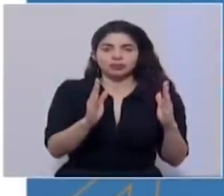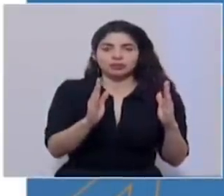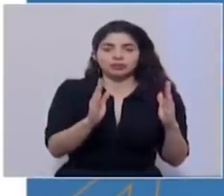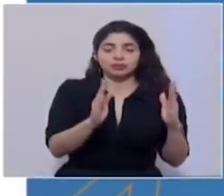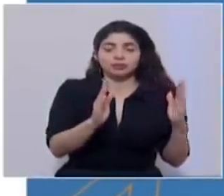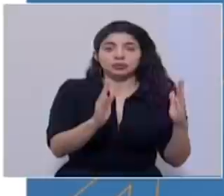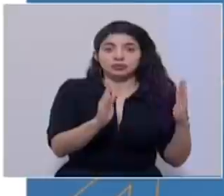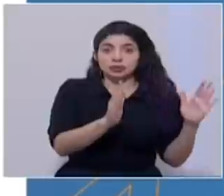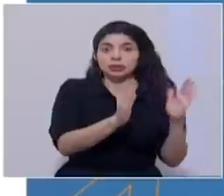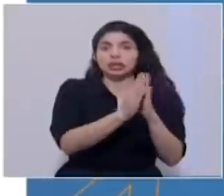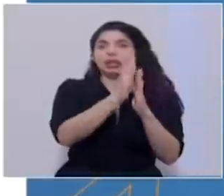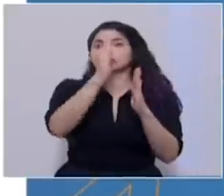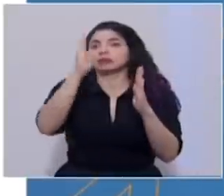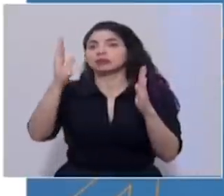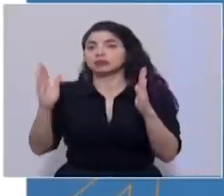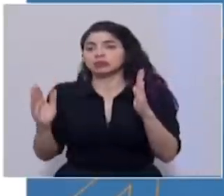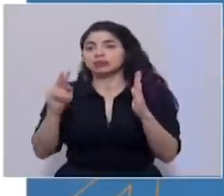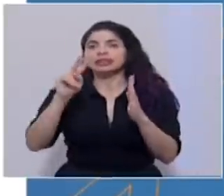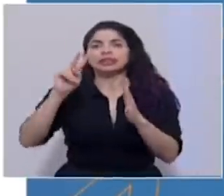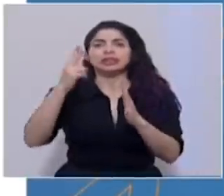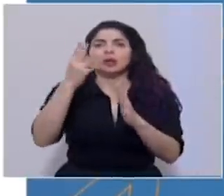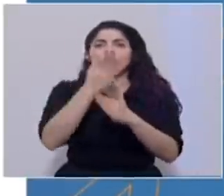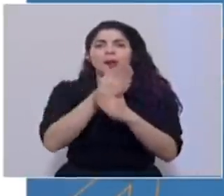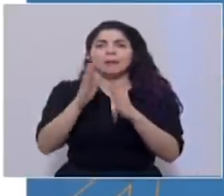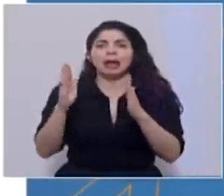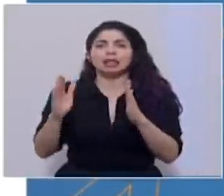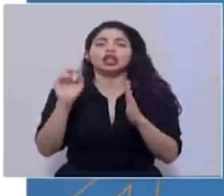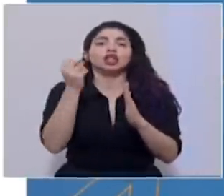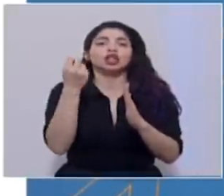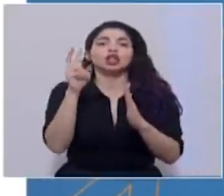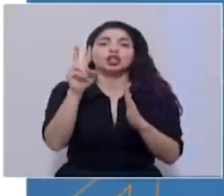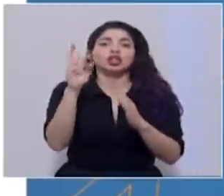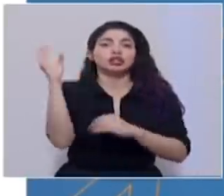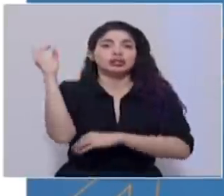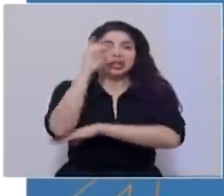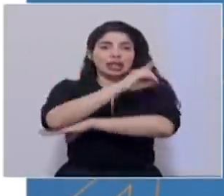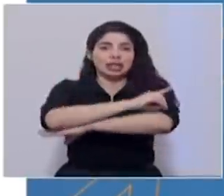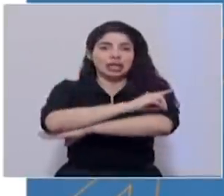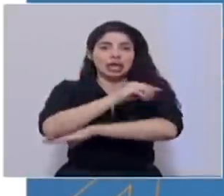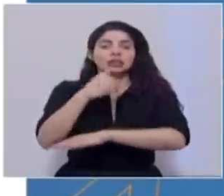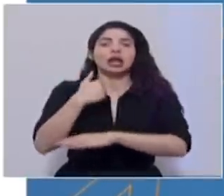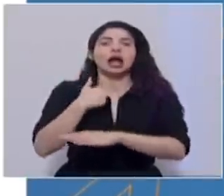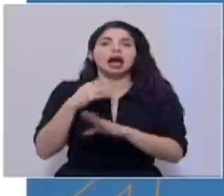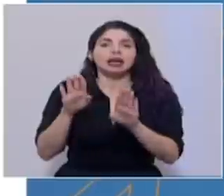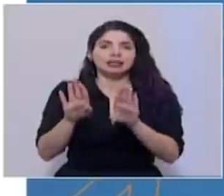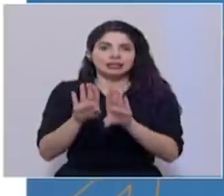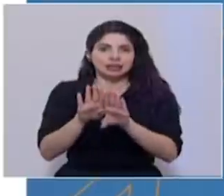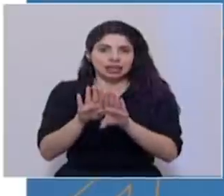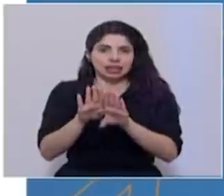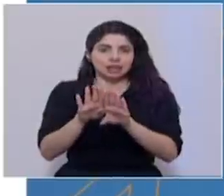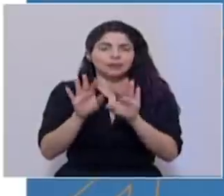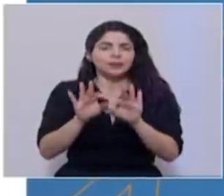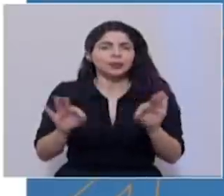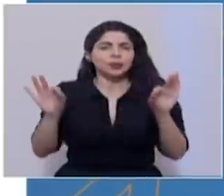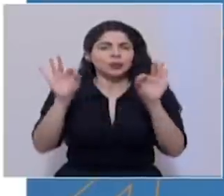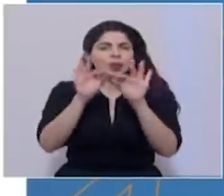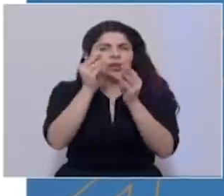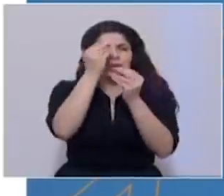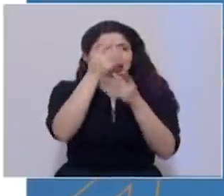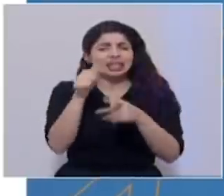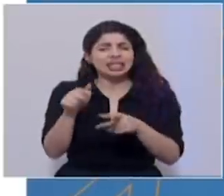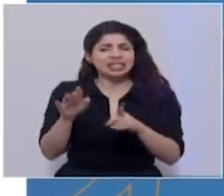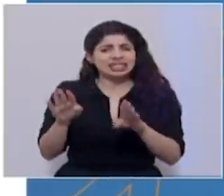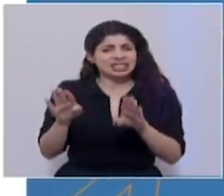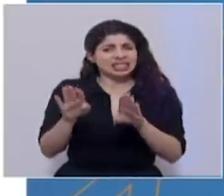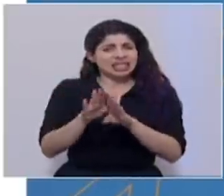seguida de una fase que es de doce días, en donde tenemos cierre. Es importante indicar, este cierre no